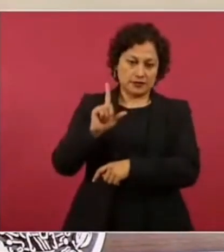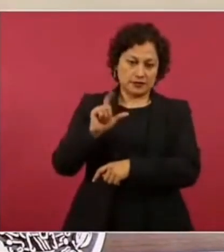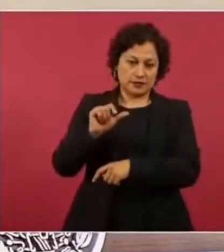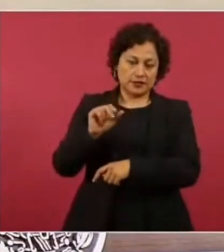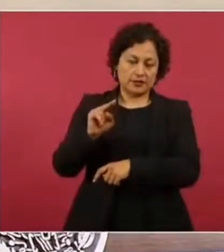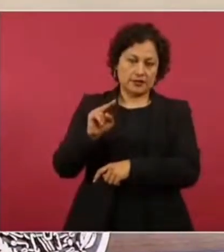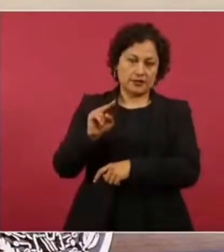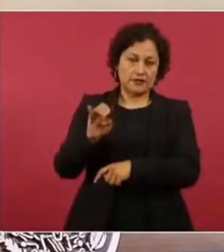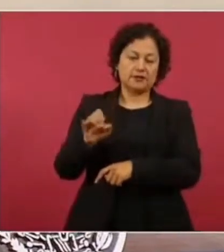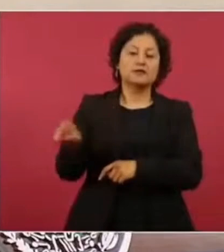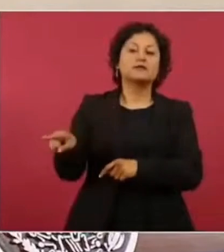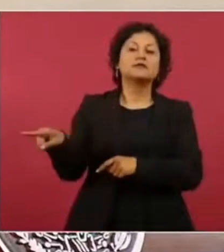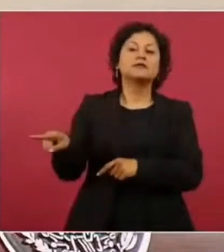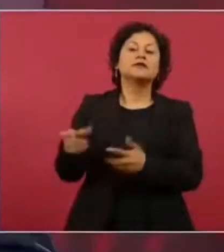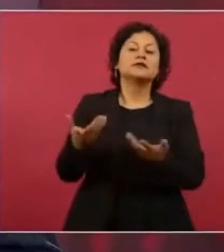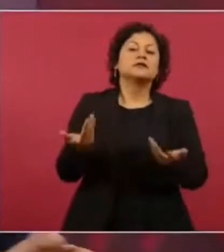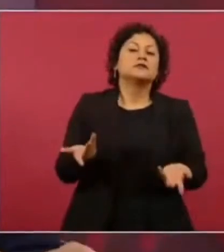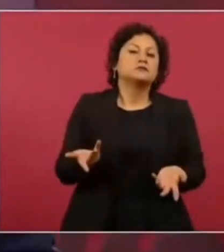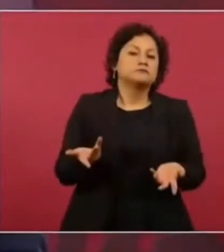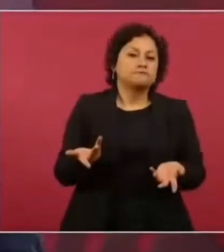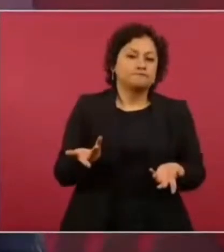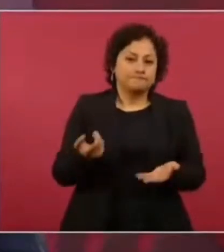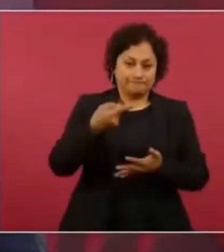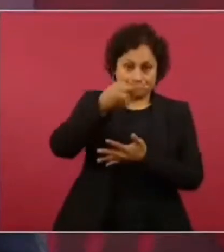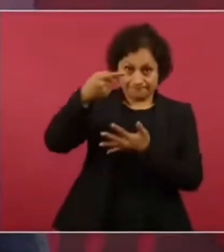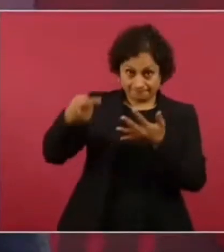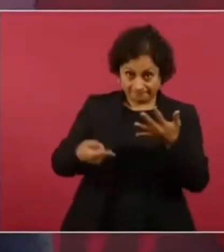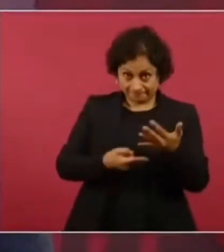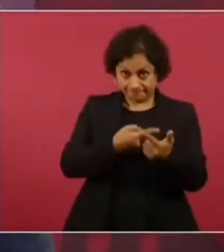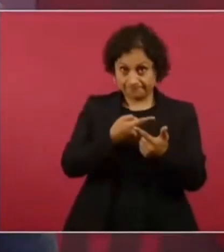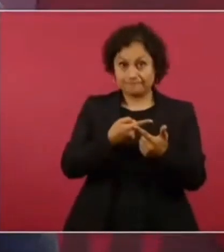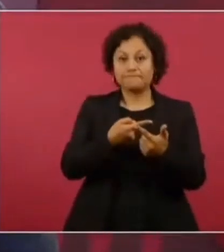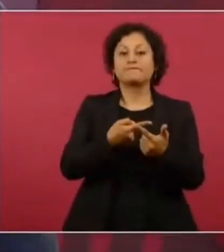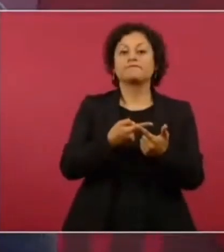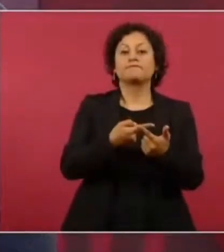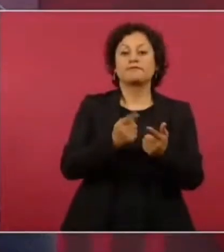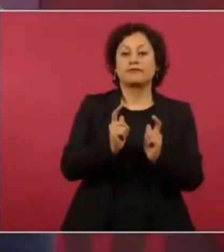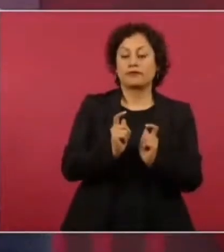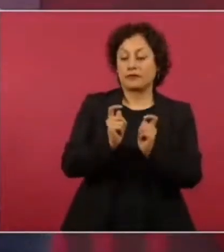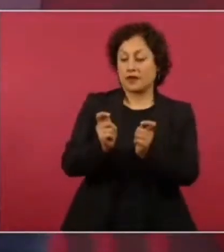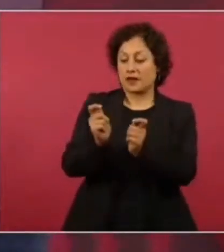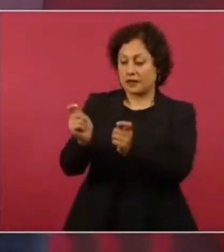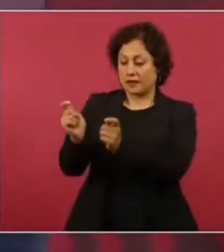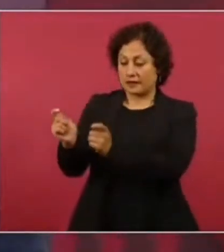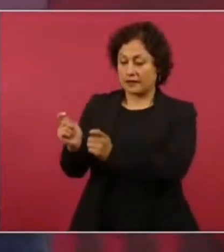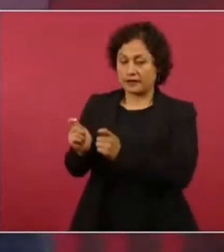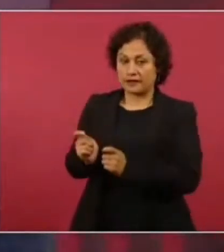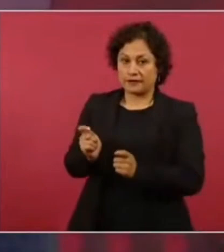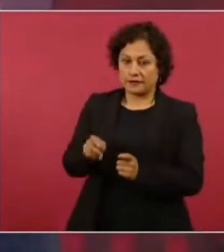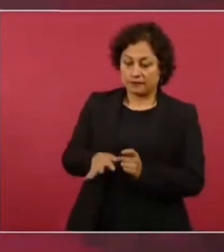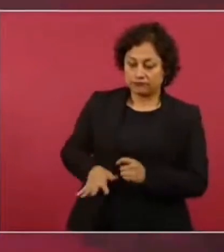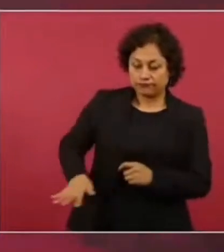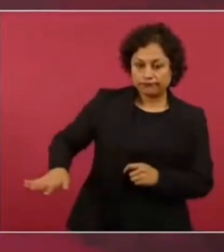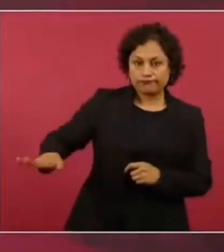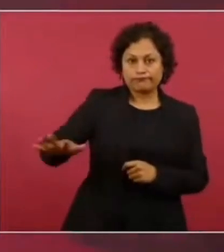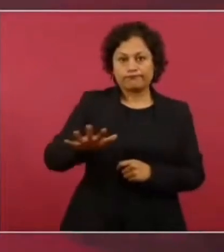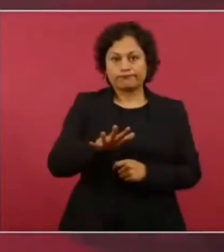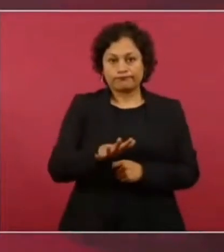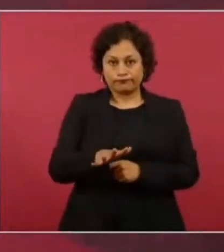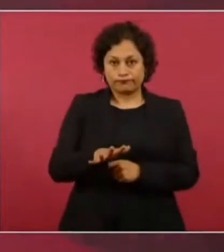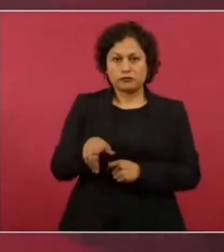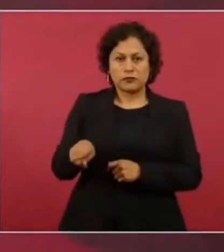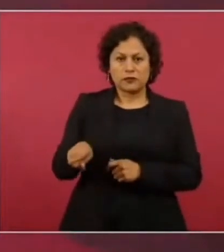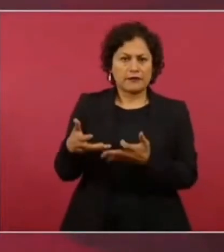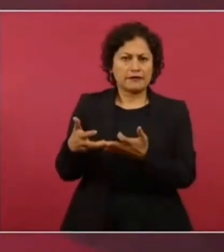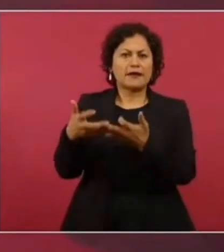O sea, es territorio, no es territorio.